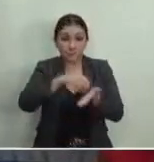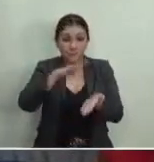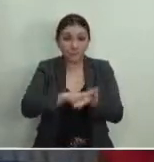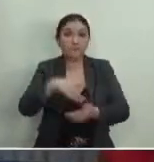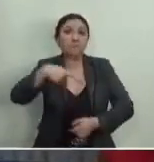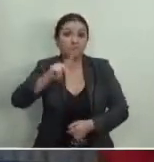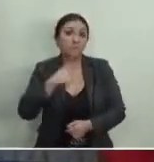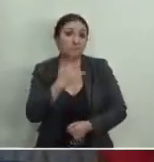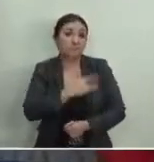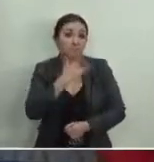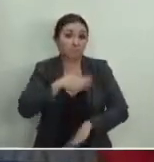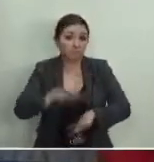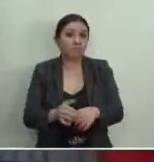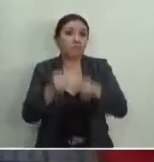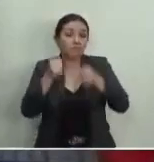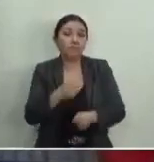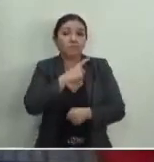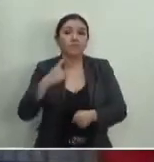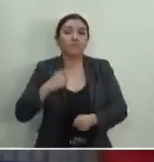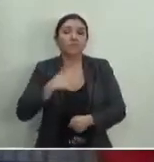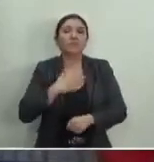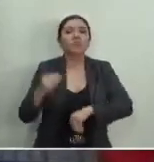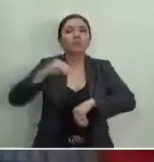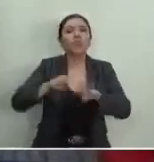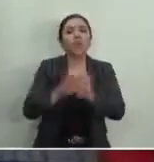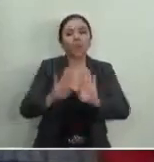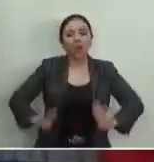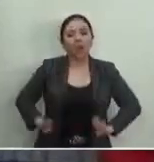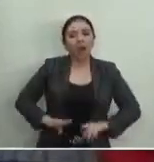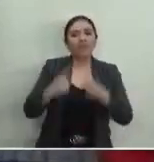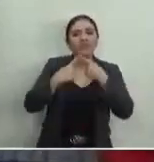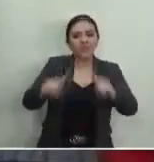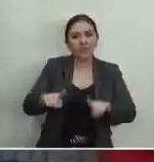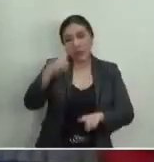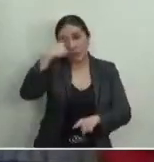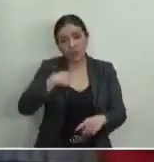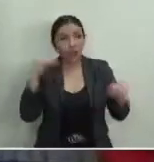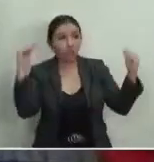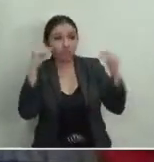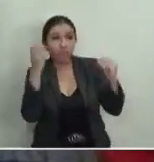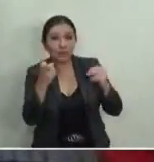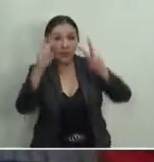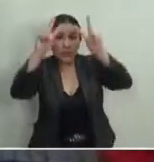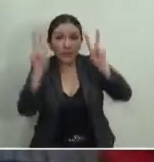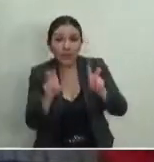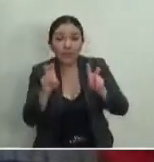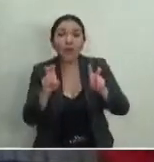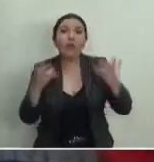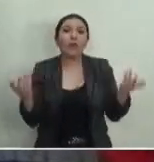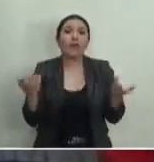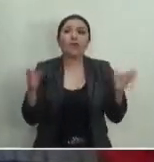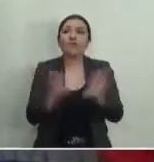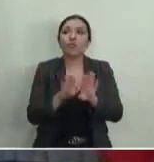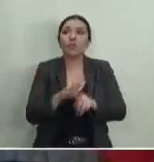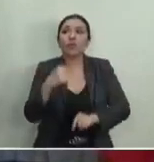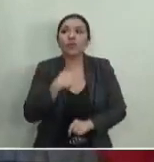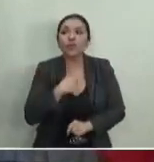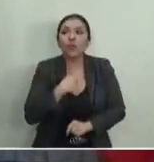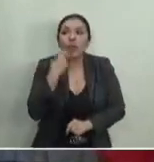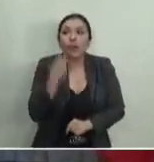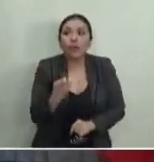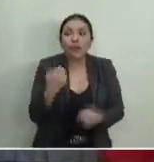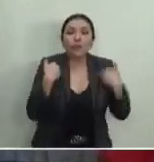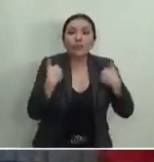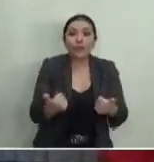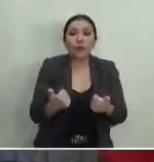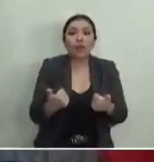lo que a me convence en asumir una posición distinta y abordar este asunto, y lo digo así subrayado, este asunto